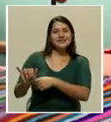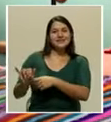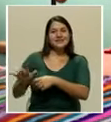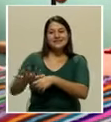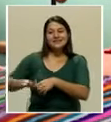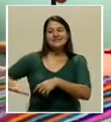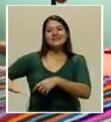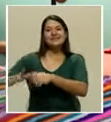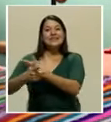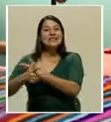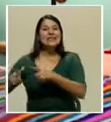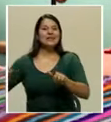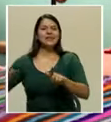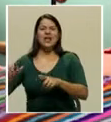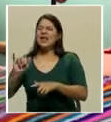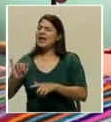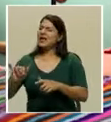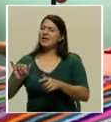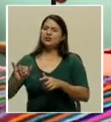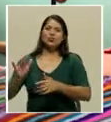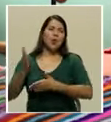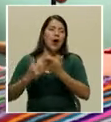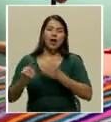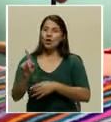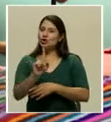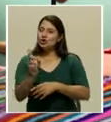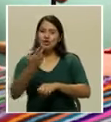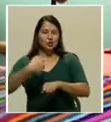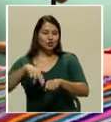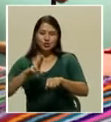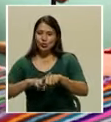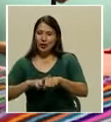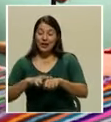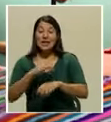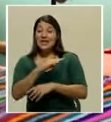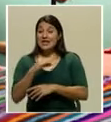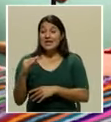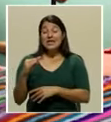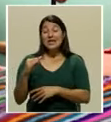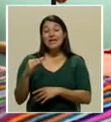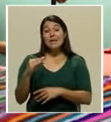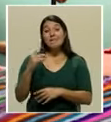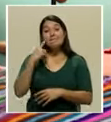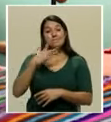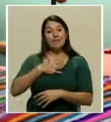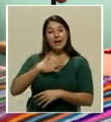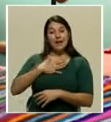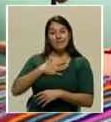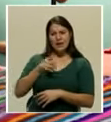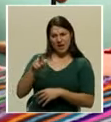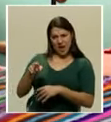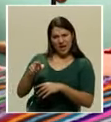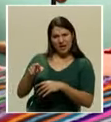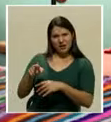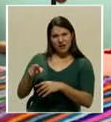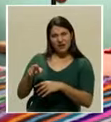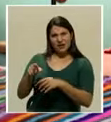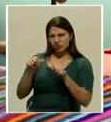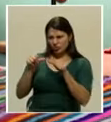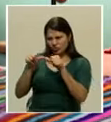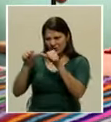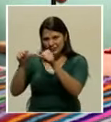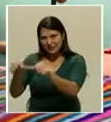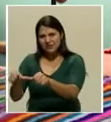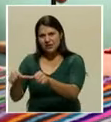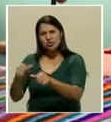pues es una cosa totalmente inusual. Y no me extraña que el modelo del Castella no haya continuado, que no haya sido adoptado por el